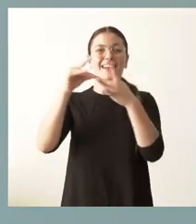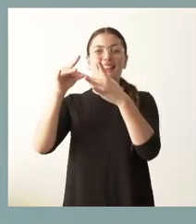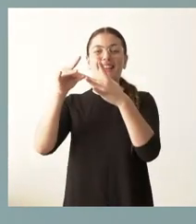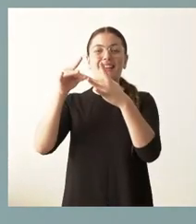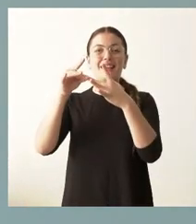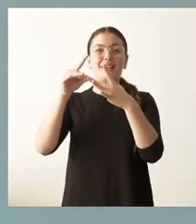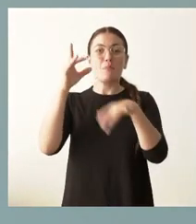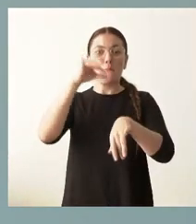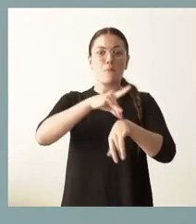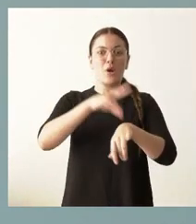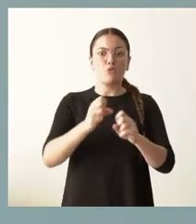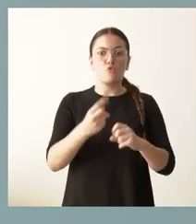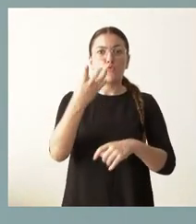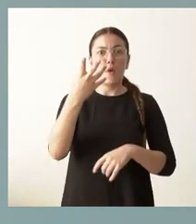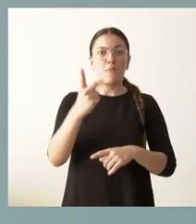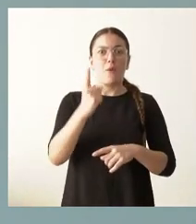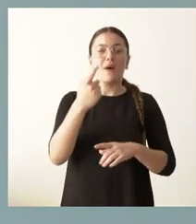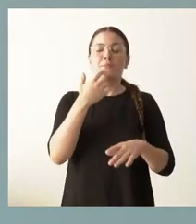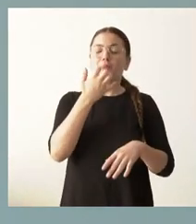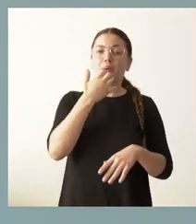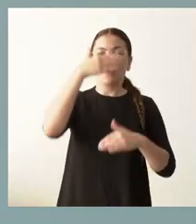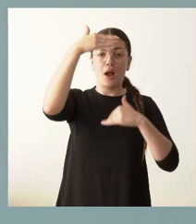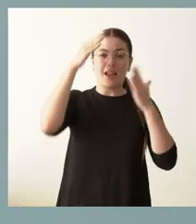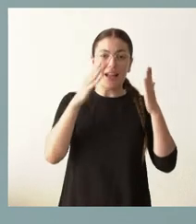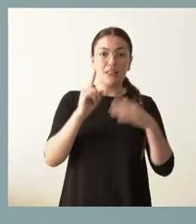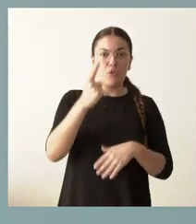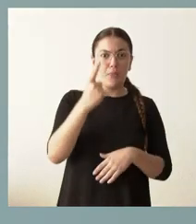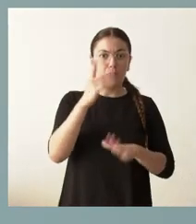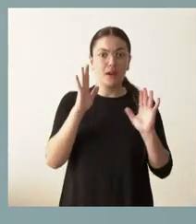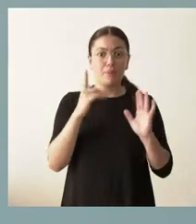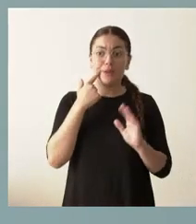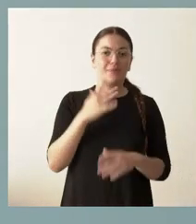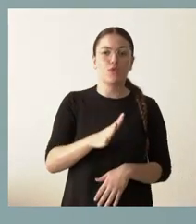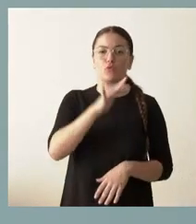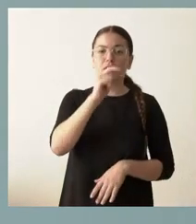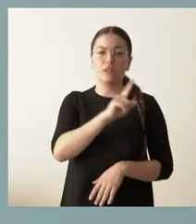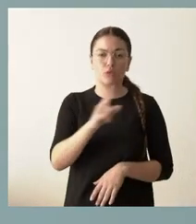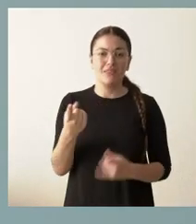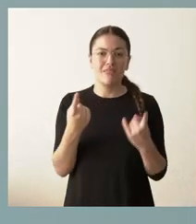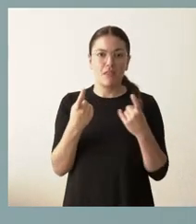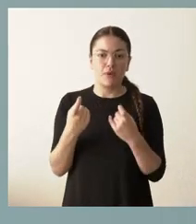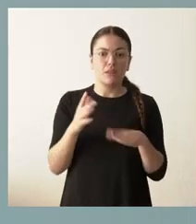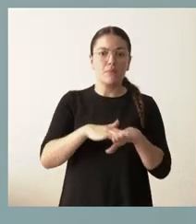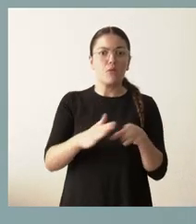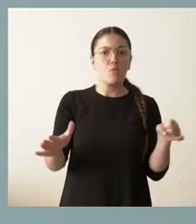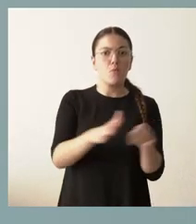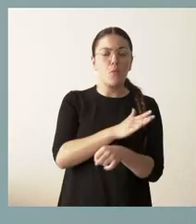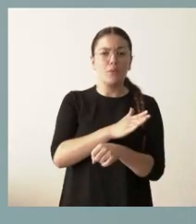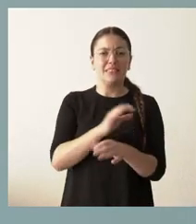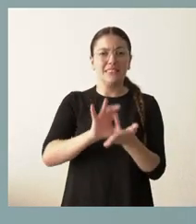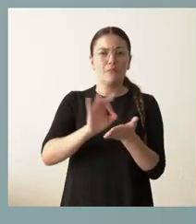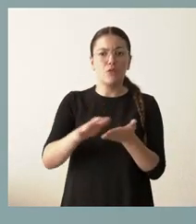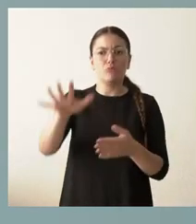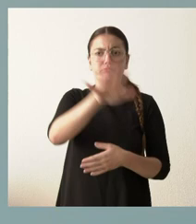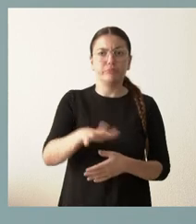especialmente en el caso de atención primaria, son insuficientes por nuestra dispersión territorial para garantizar el servicio en todo el territorio. naturalmente,